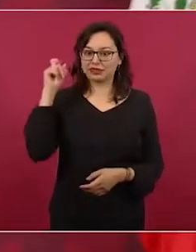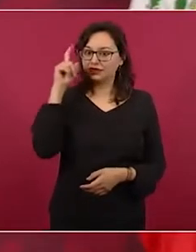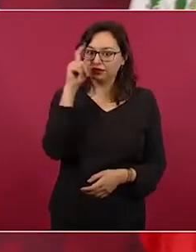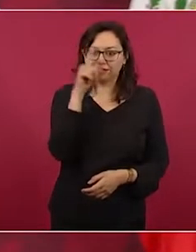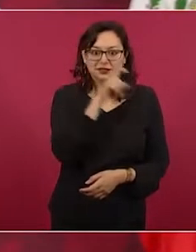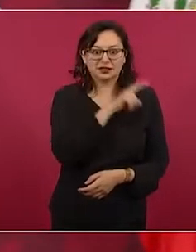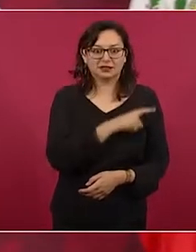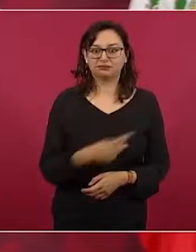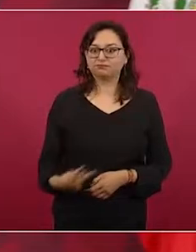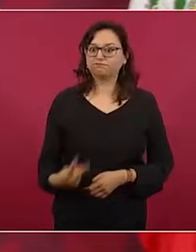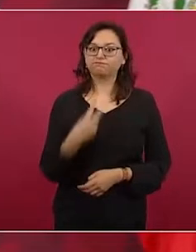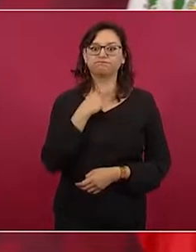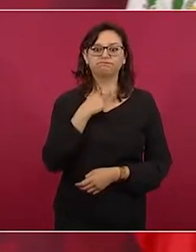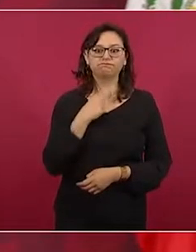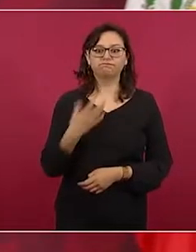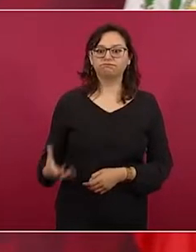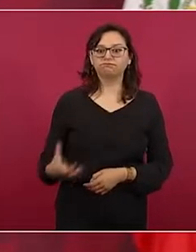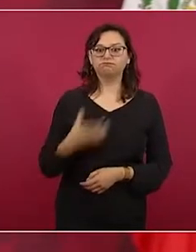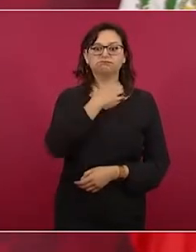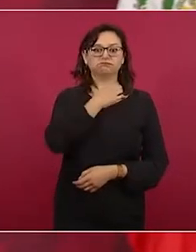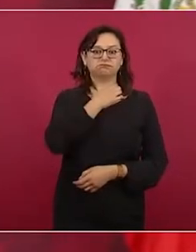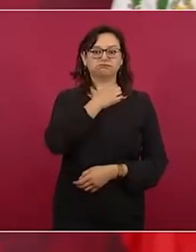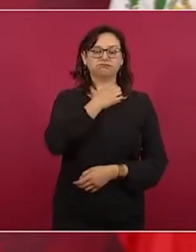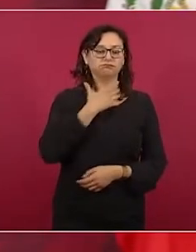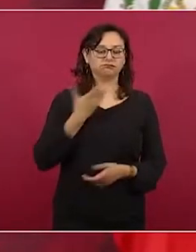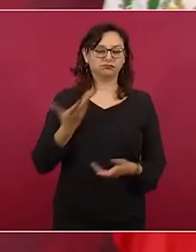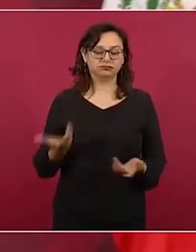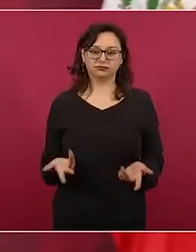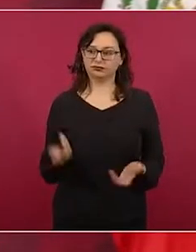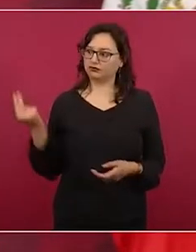en lo económico, en lo social.